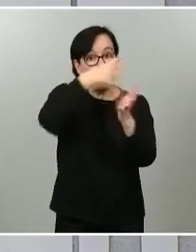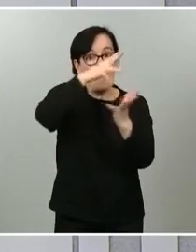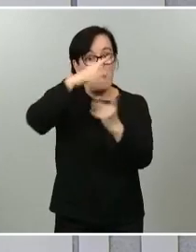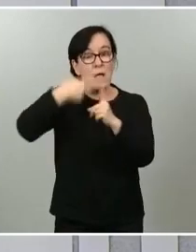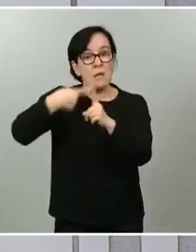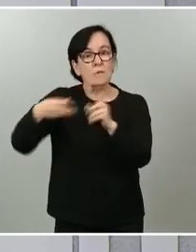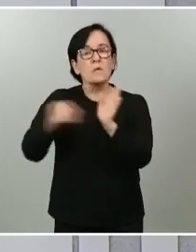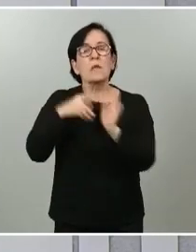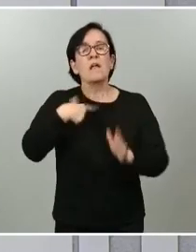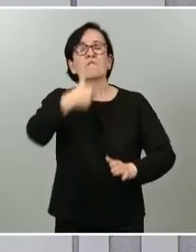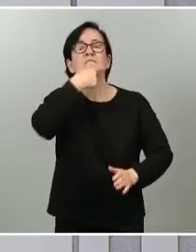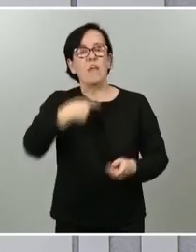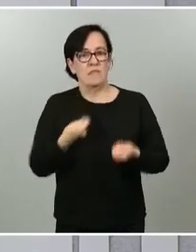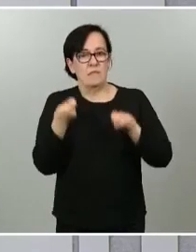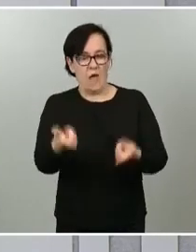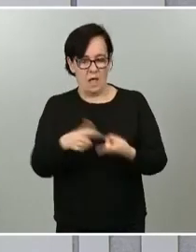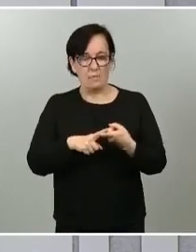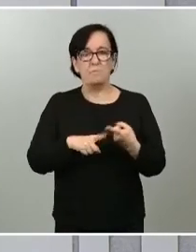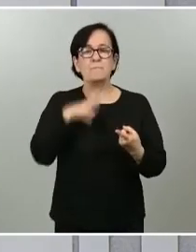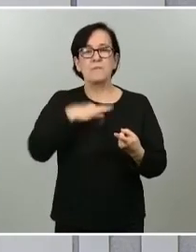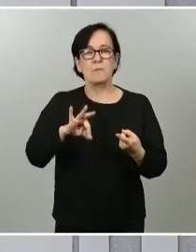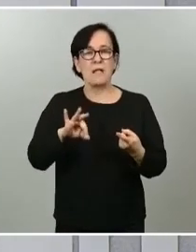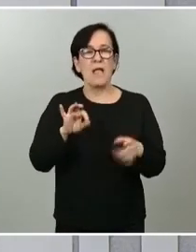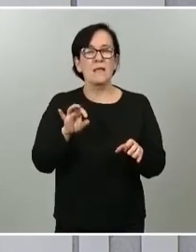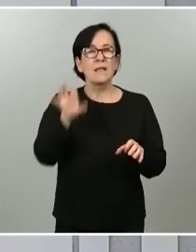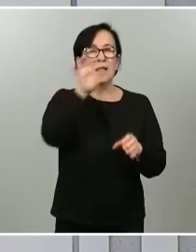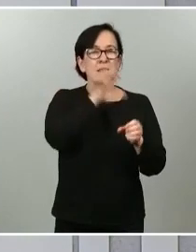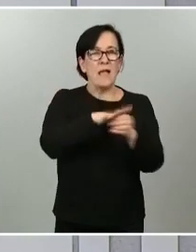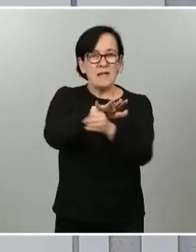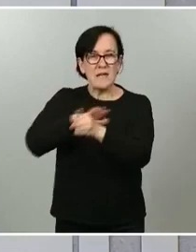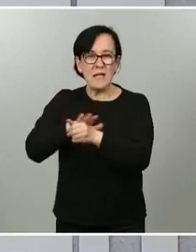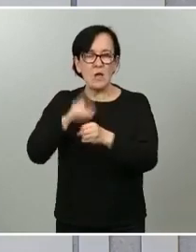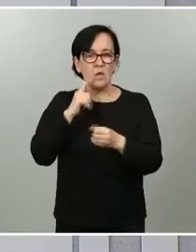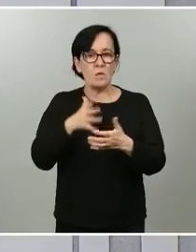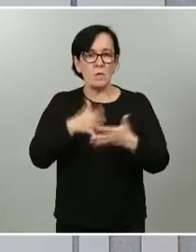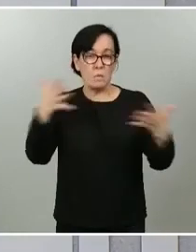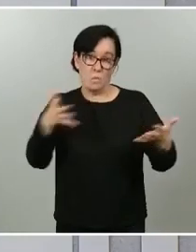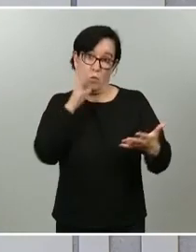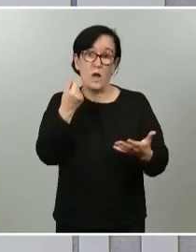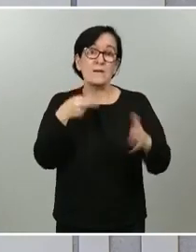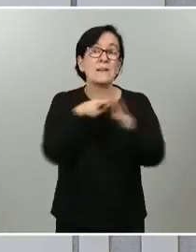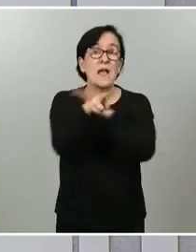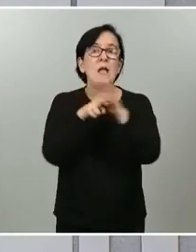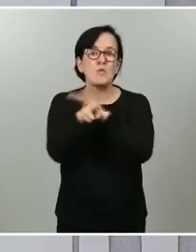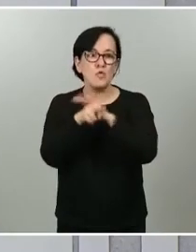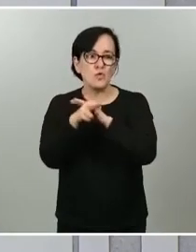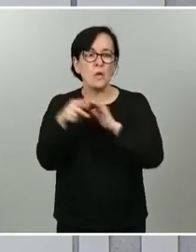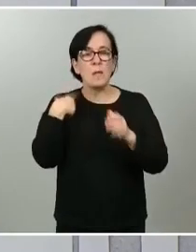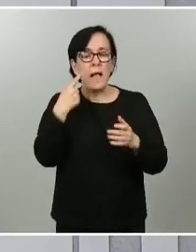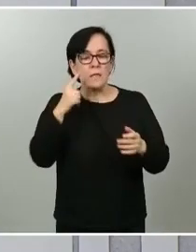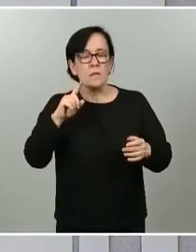facilidad añadida, sobre todo para las regiones que tienen un mayor volumen de estos recursos y que, por tanto, van a encontrar